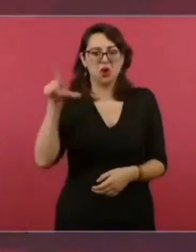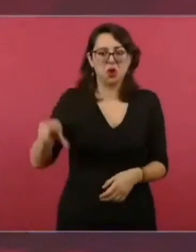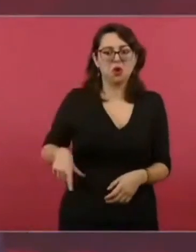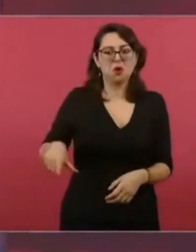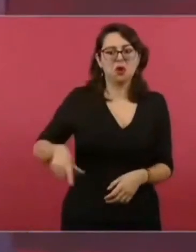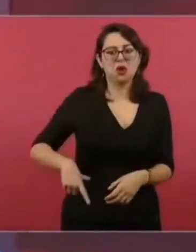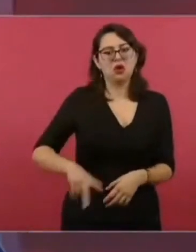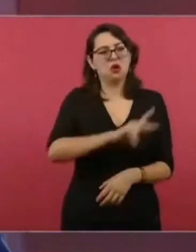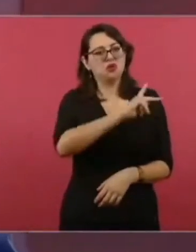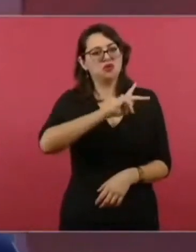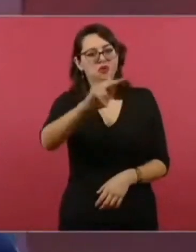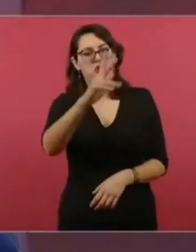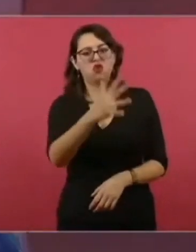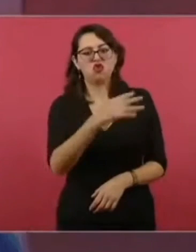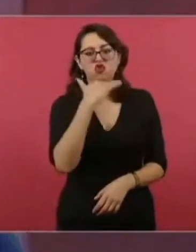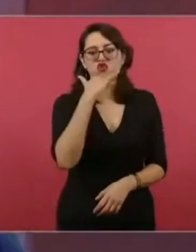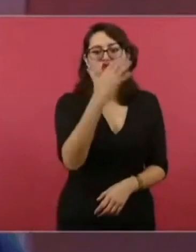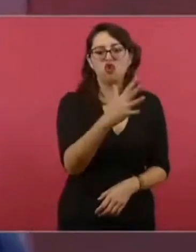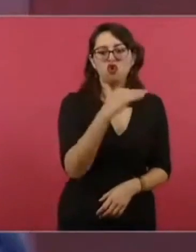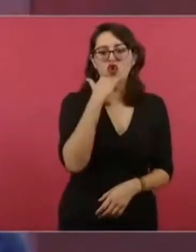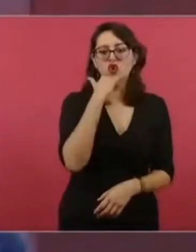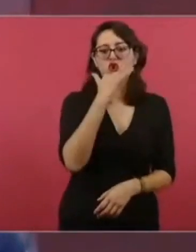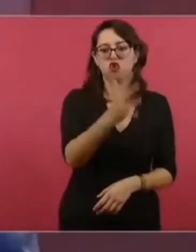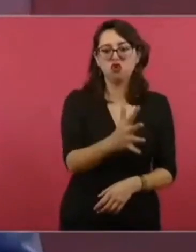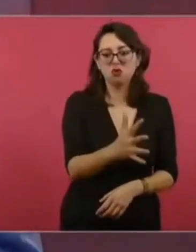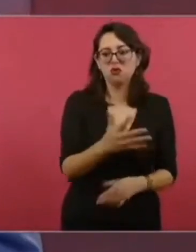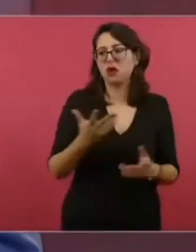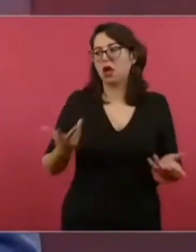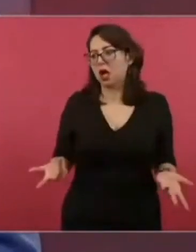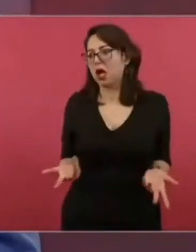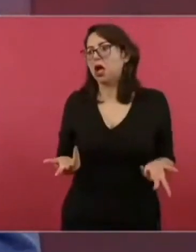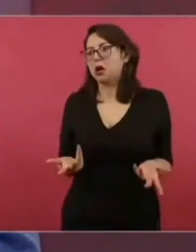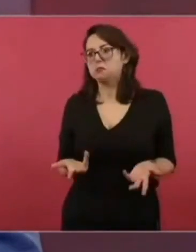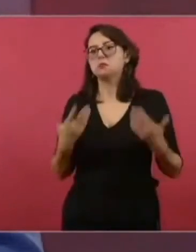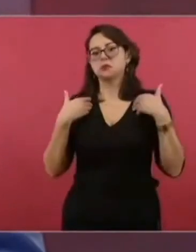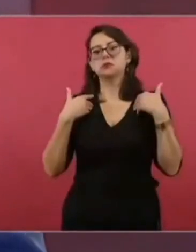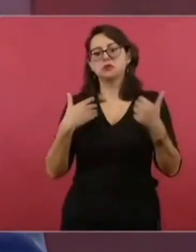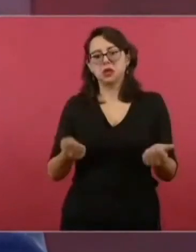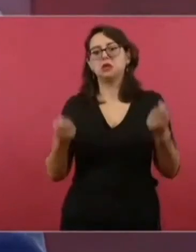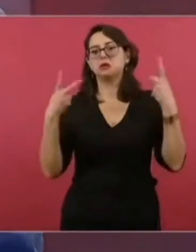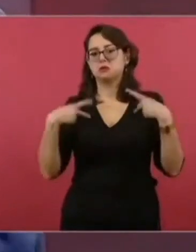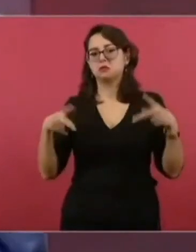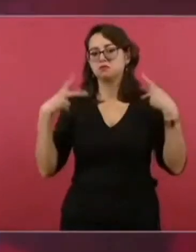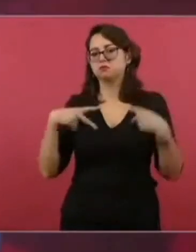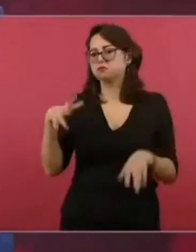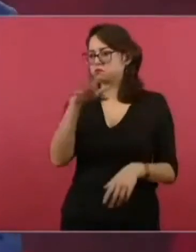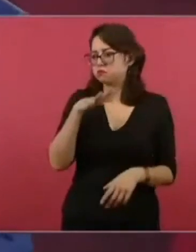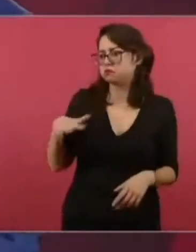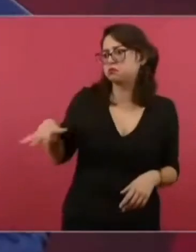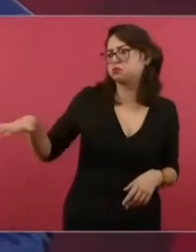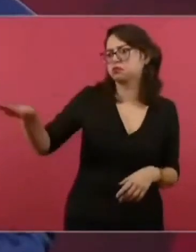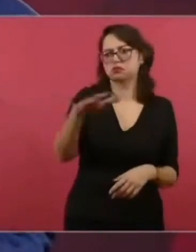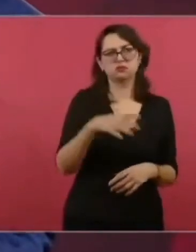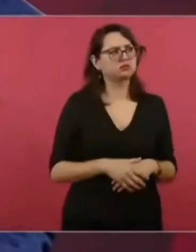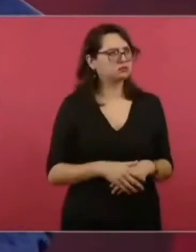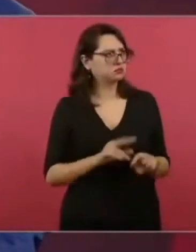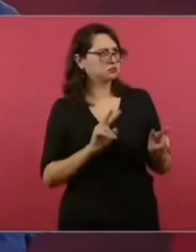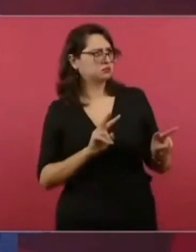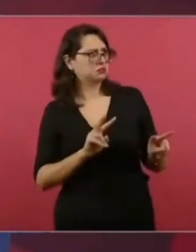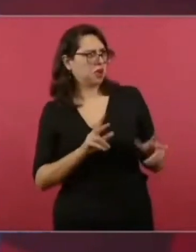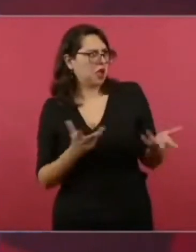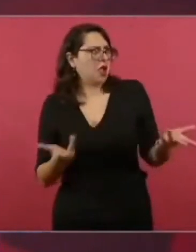las bandas de delincuentes, si roban arriba,